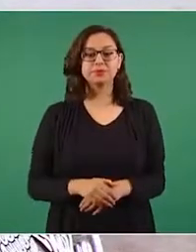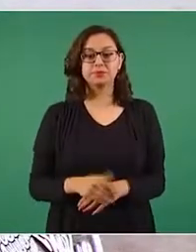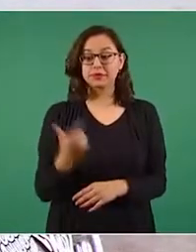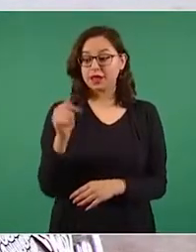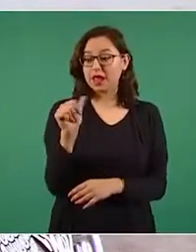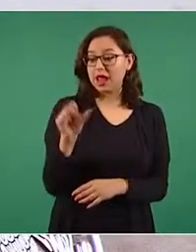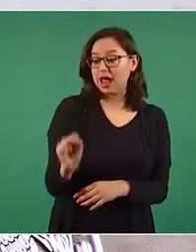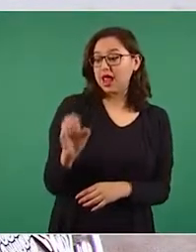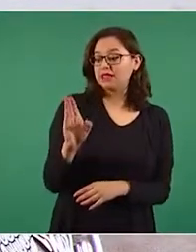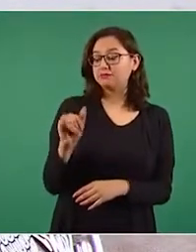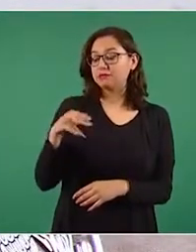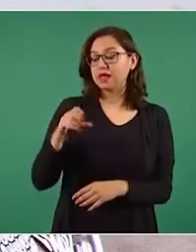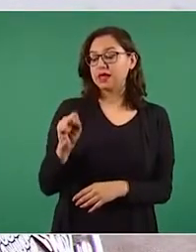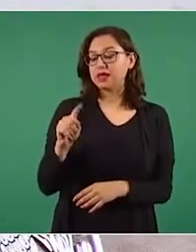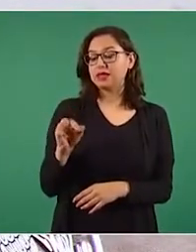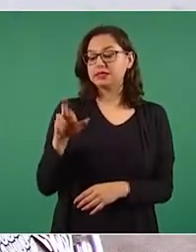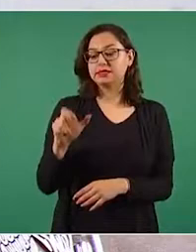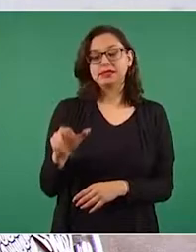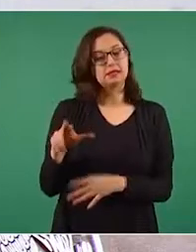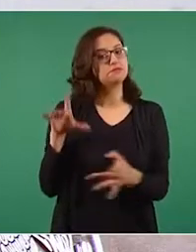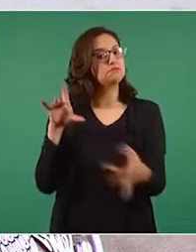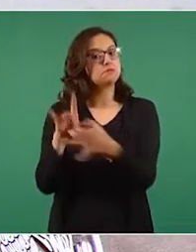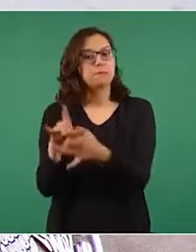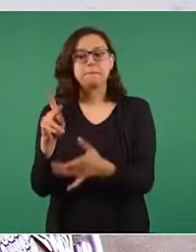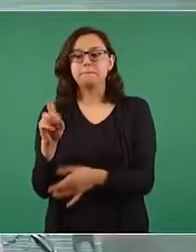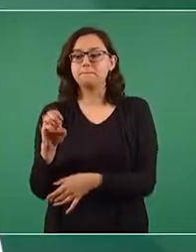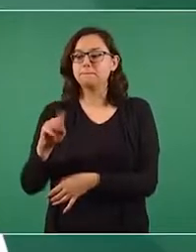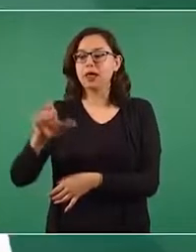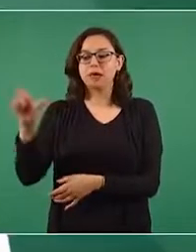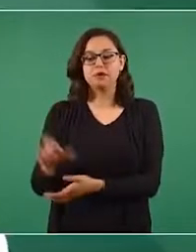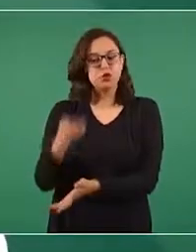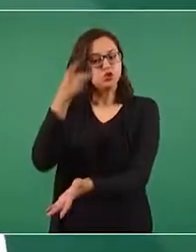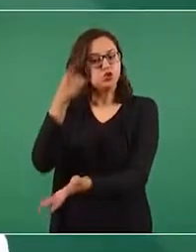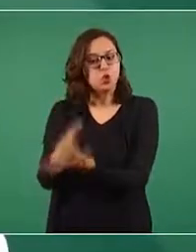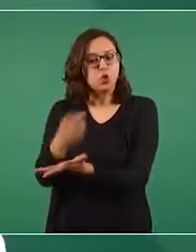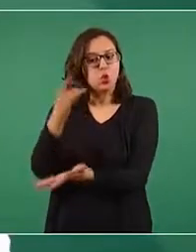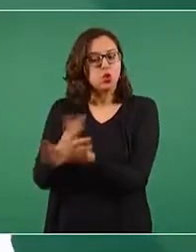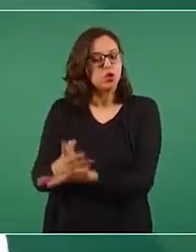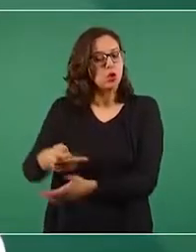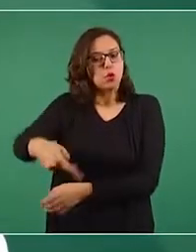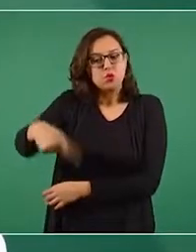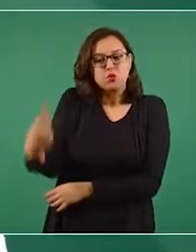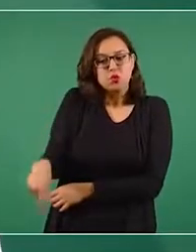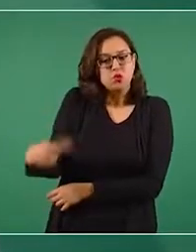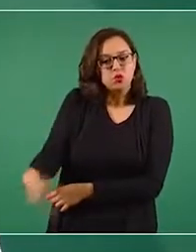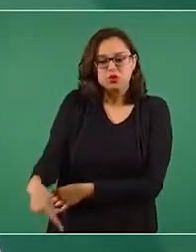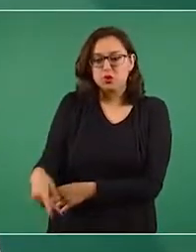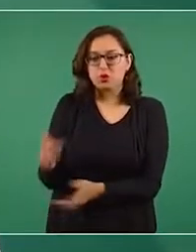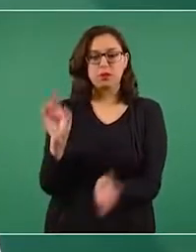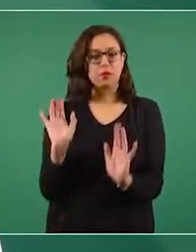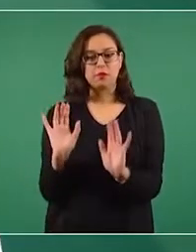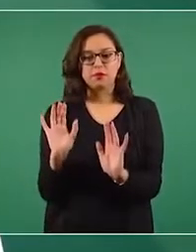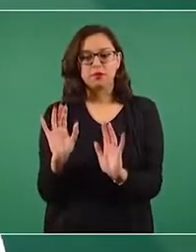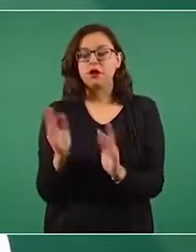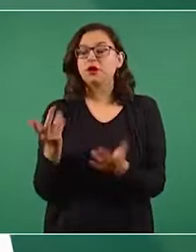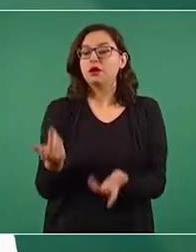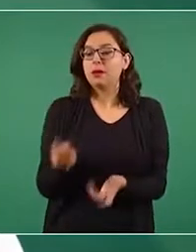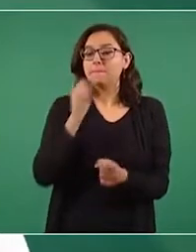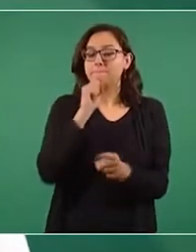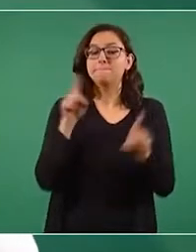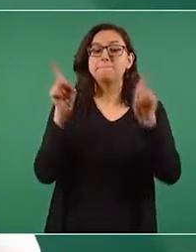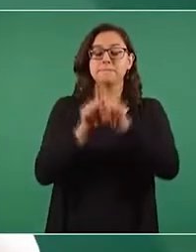de Pemex y distribuirá gas LP que produce la paraestatal, además de combustible